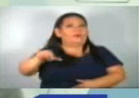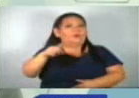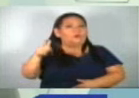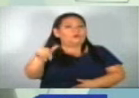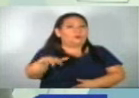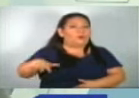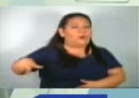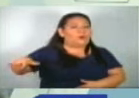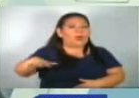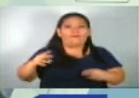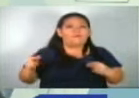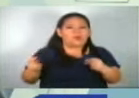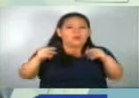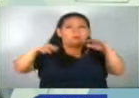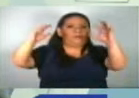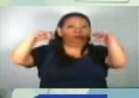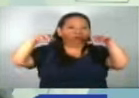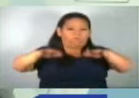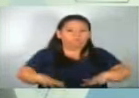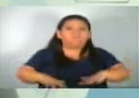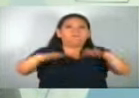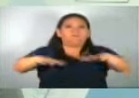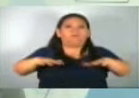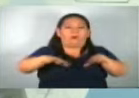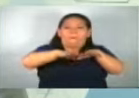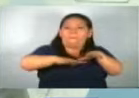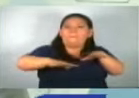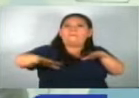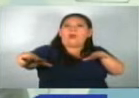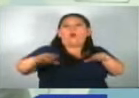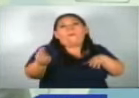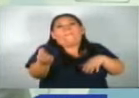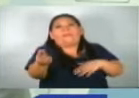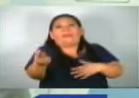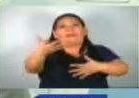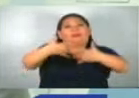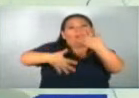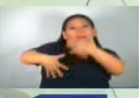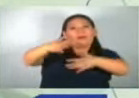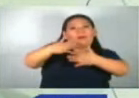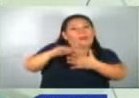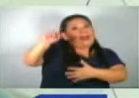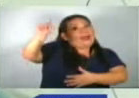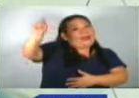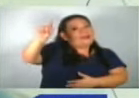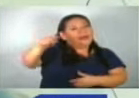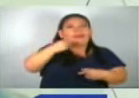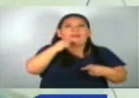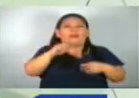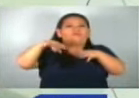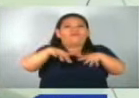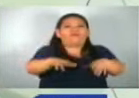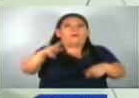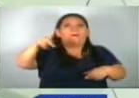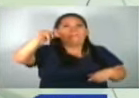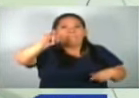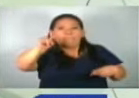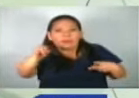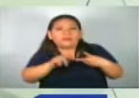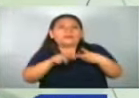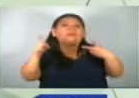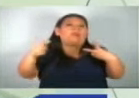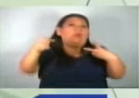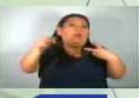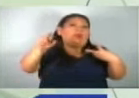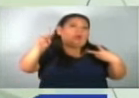son propensas a inundaciones, digamos, zonas planas, la zona costera. En la costa puedo mencionar el río Paz, puedo mencionar el río